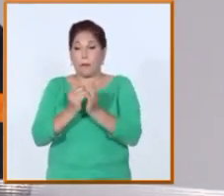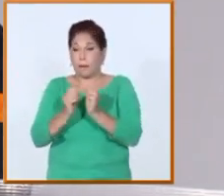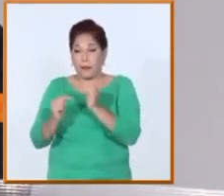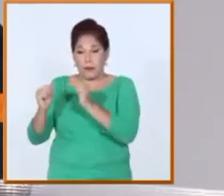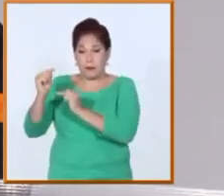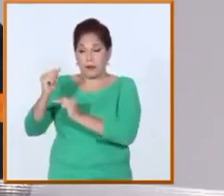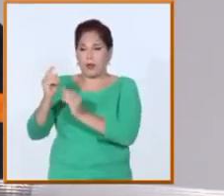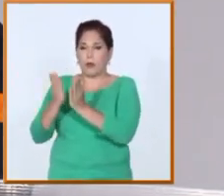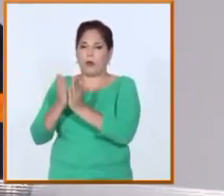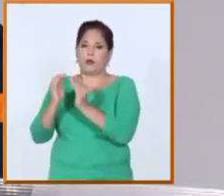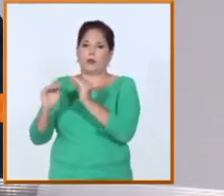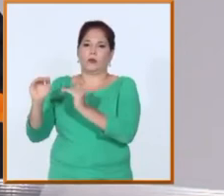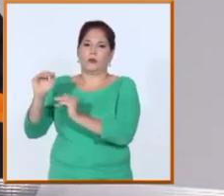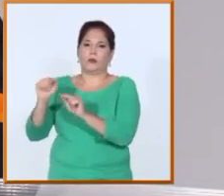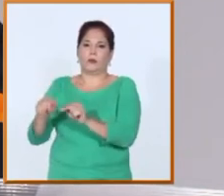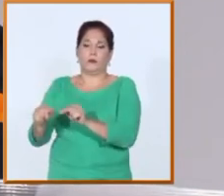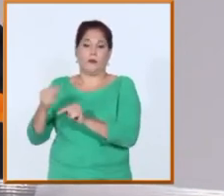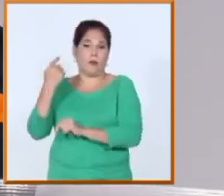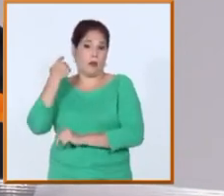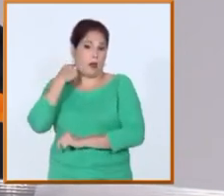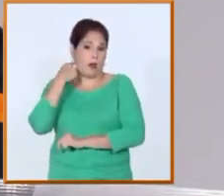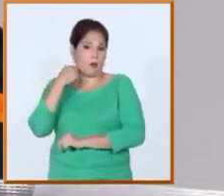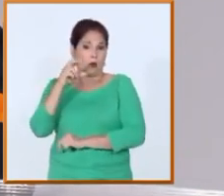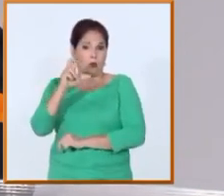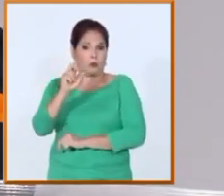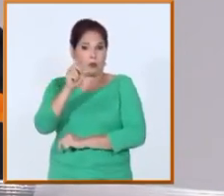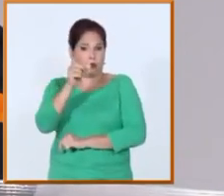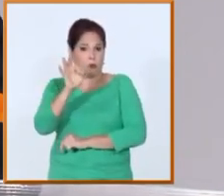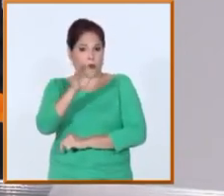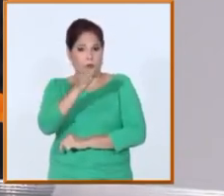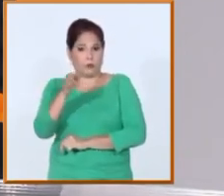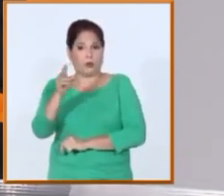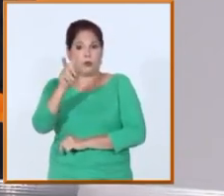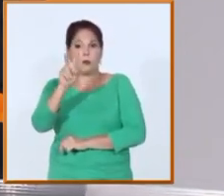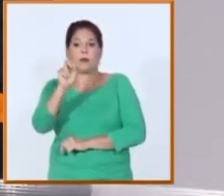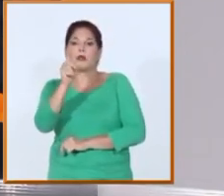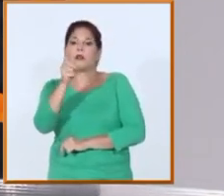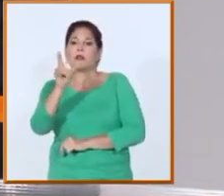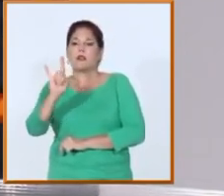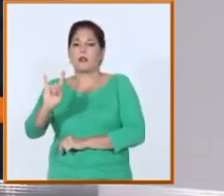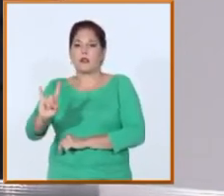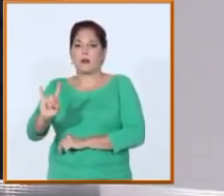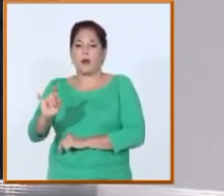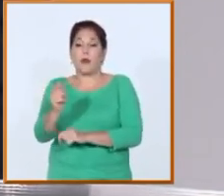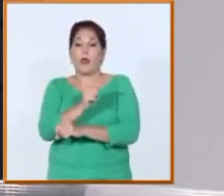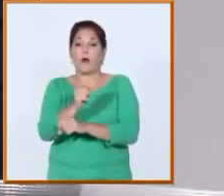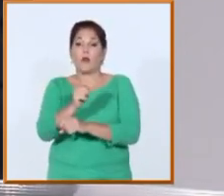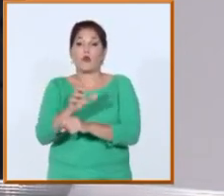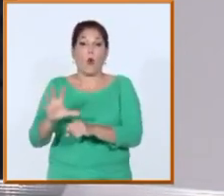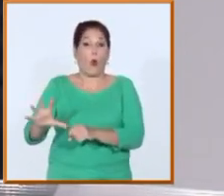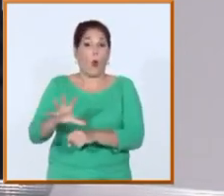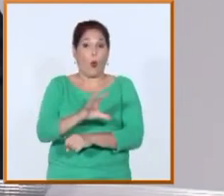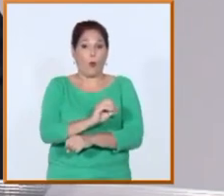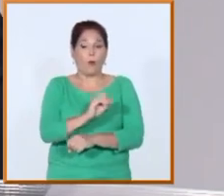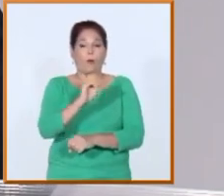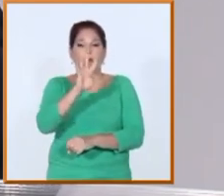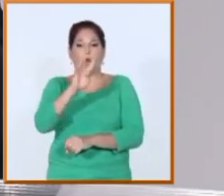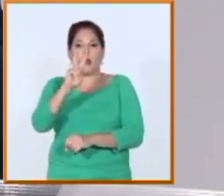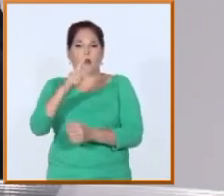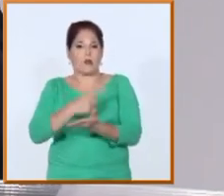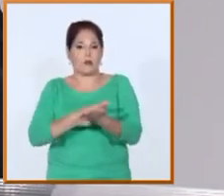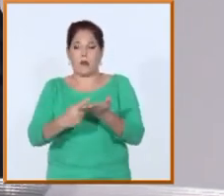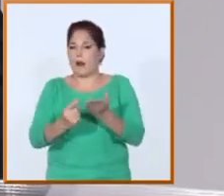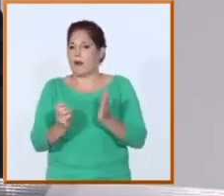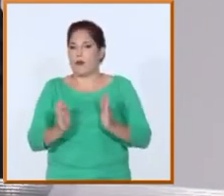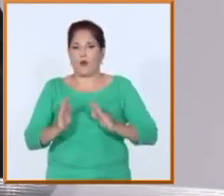superior. Desde el año, desde el curso 2018-2019, no teníamos un curso completo con sus 42 semanas, lo cual nos